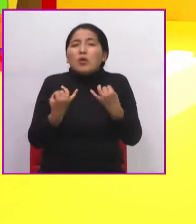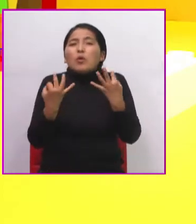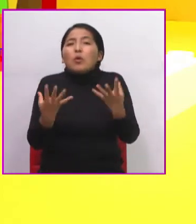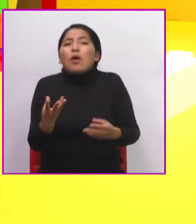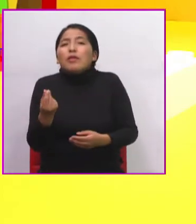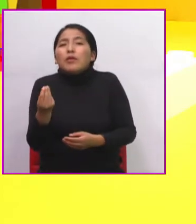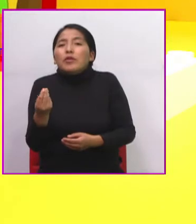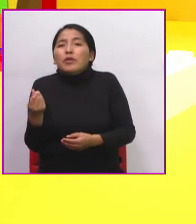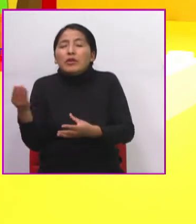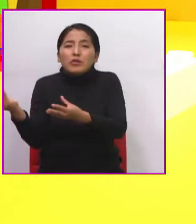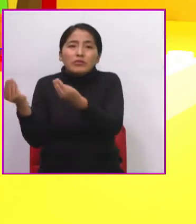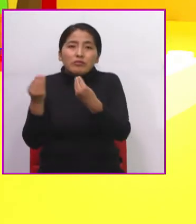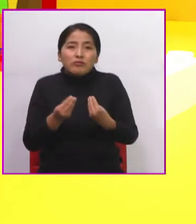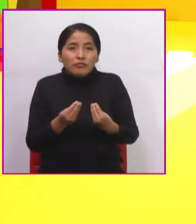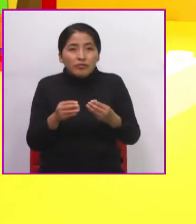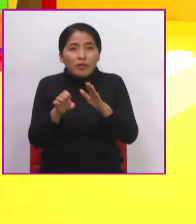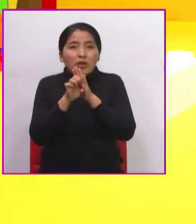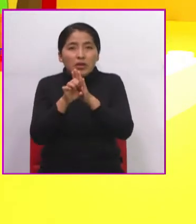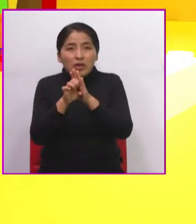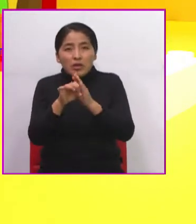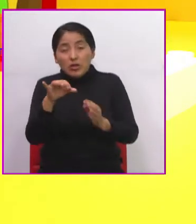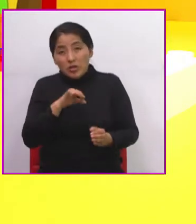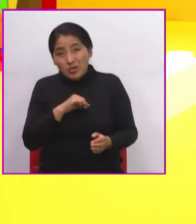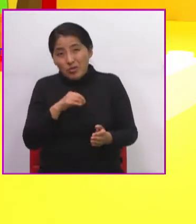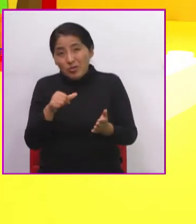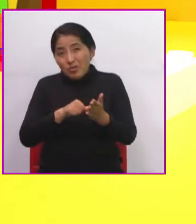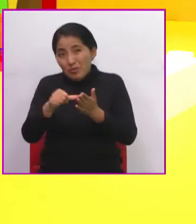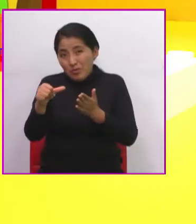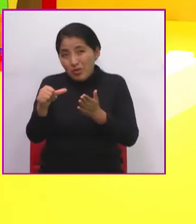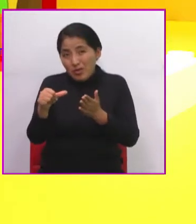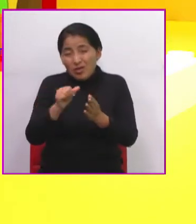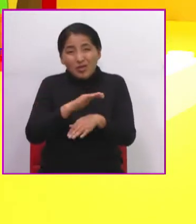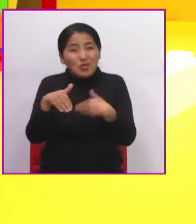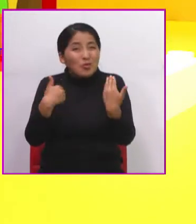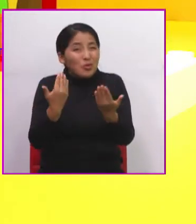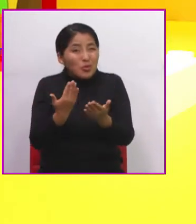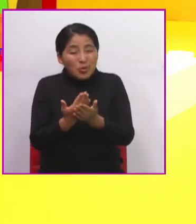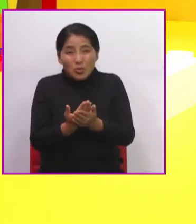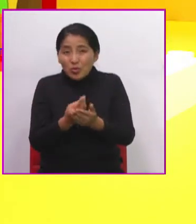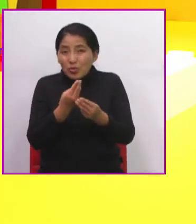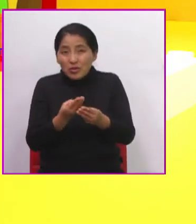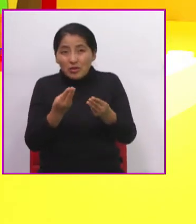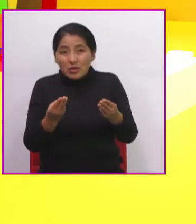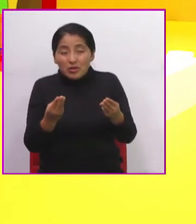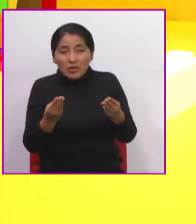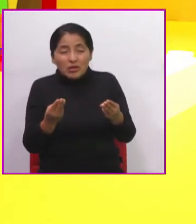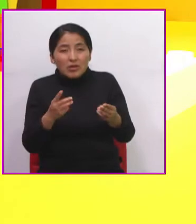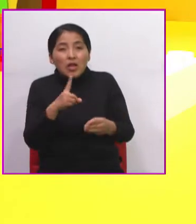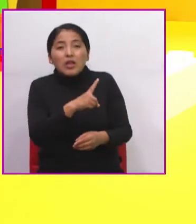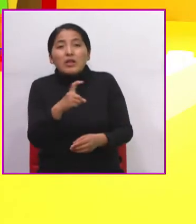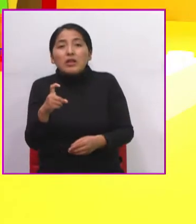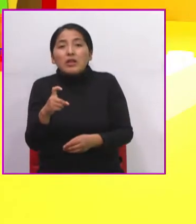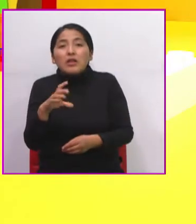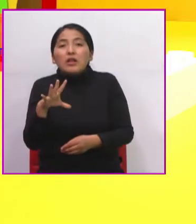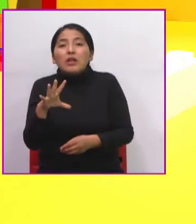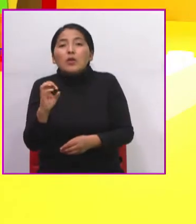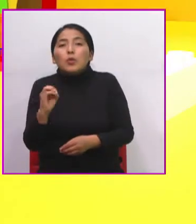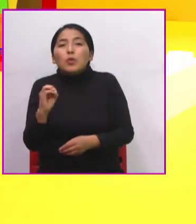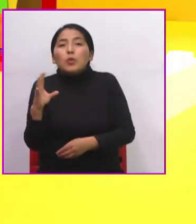que devolver de cambio. Por ejemplo, si yo he gastado en todos estos productos un valor de 150 bolivianos,